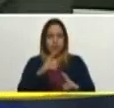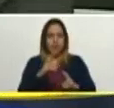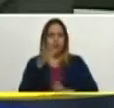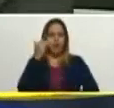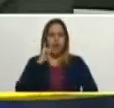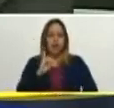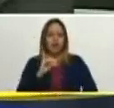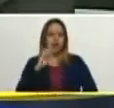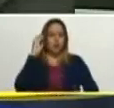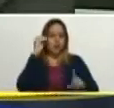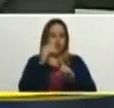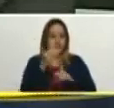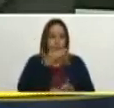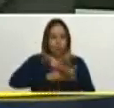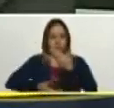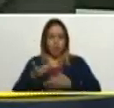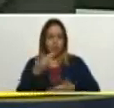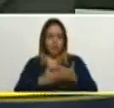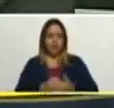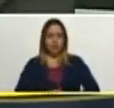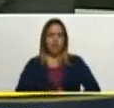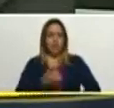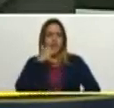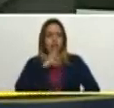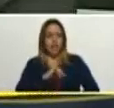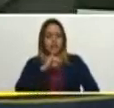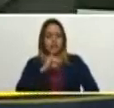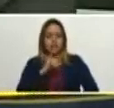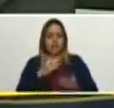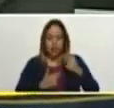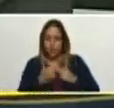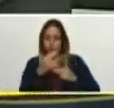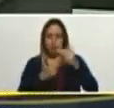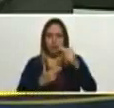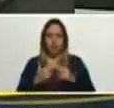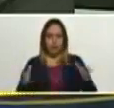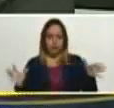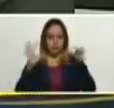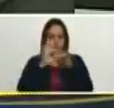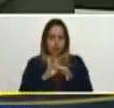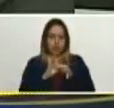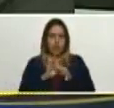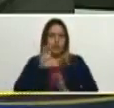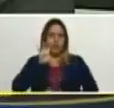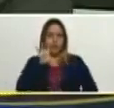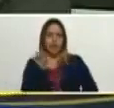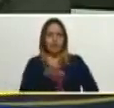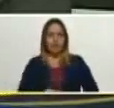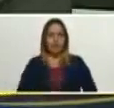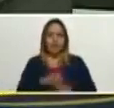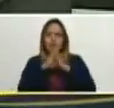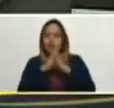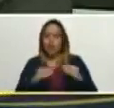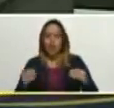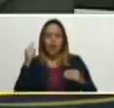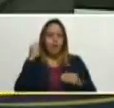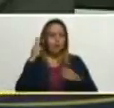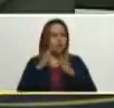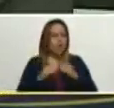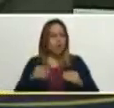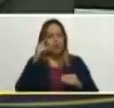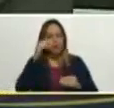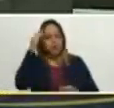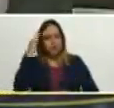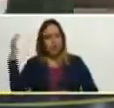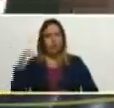a la colaboración, y que están destinados a la construcción conjunta del país con el que todas y todos señamos.